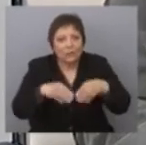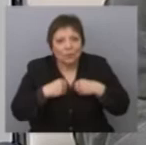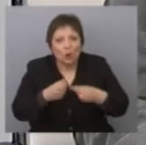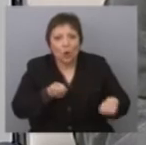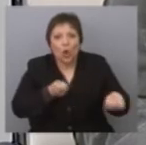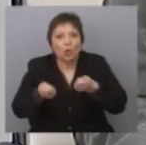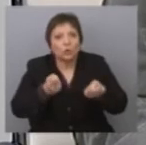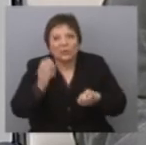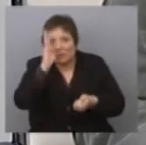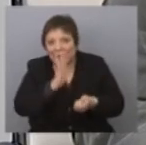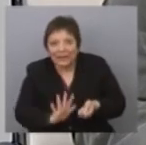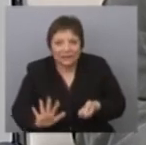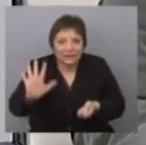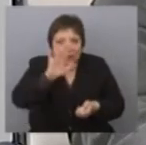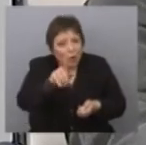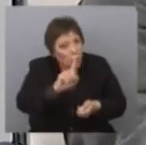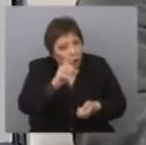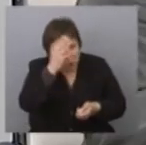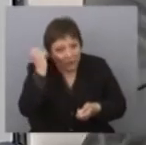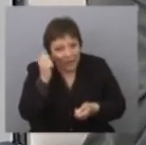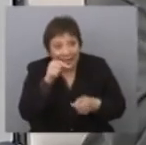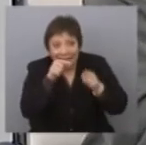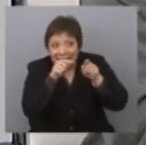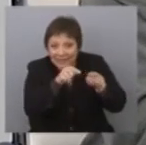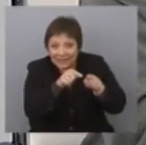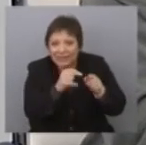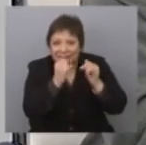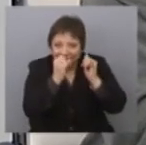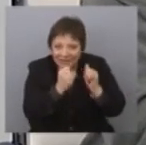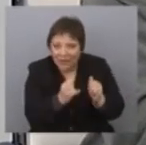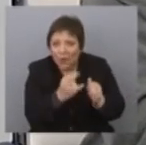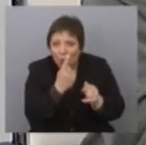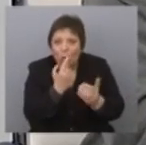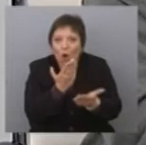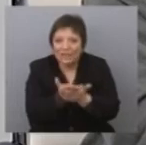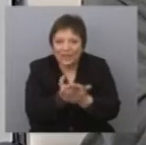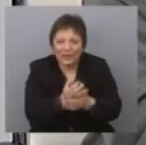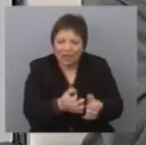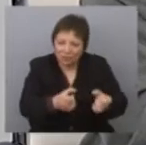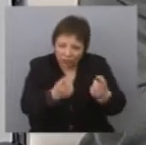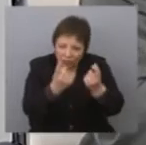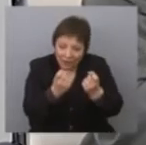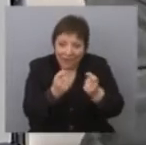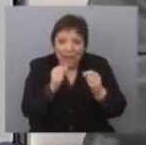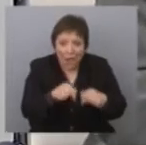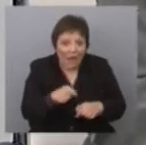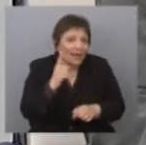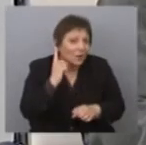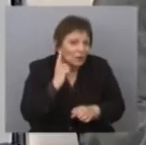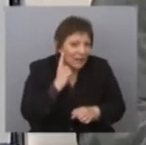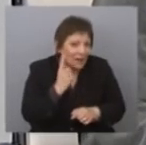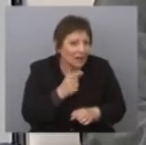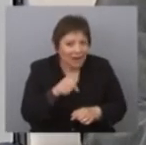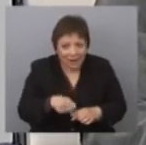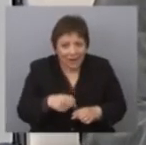conducir Brasil. Y no nos olvidemos, ese sí que era en principio una oferta radical. Porque ahora vamos a escuchar mucho